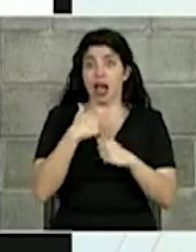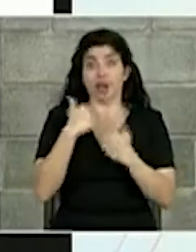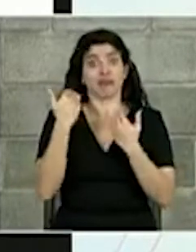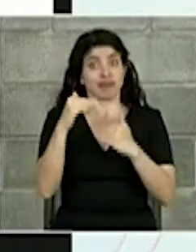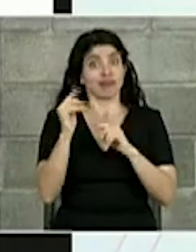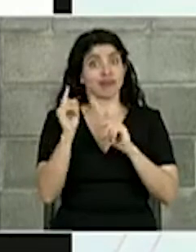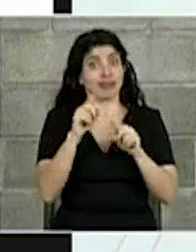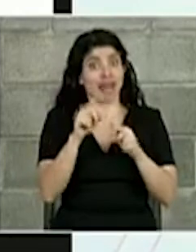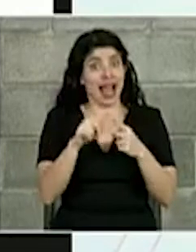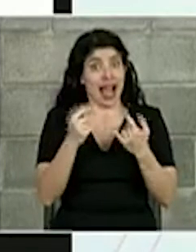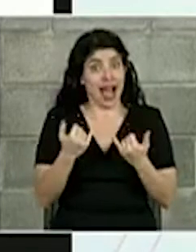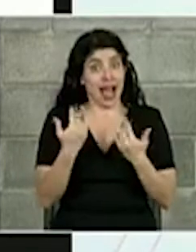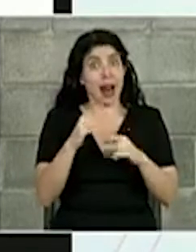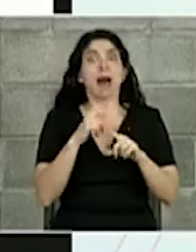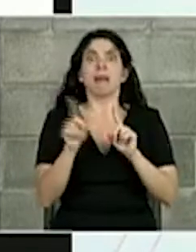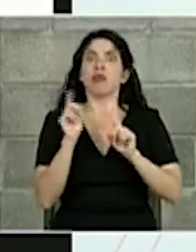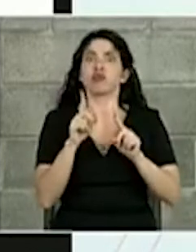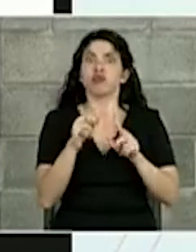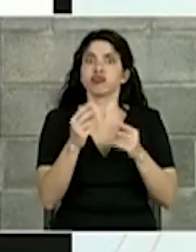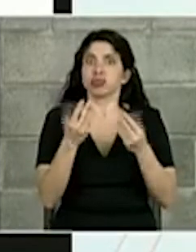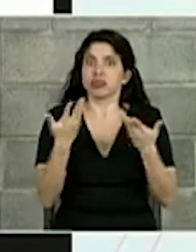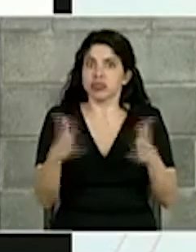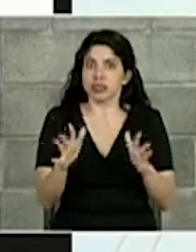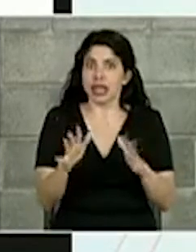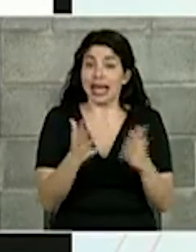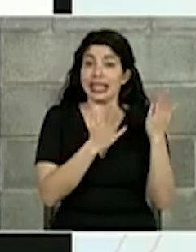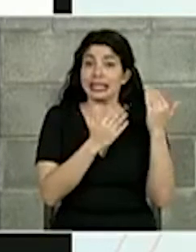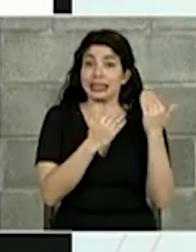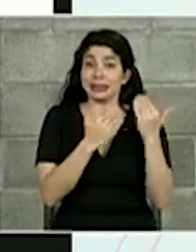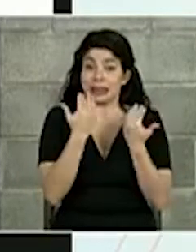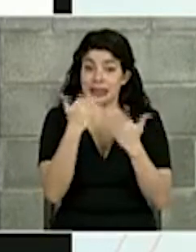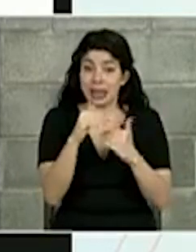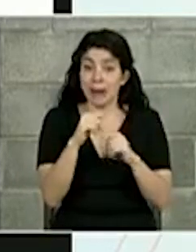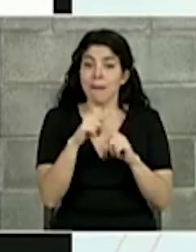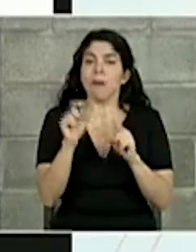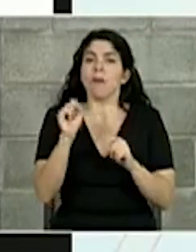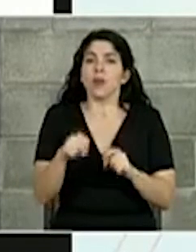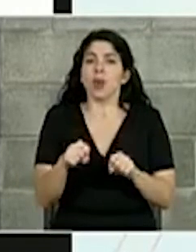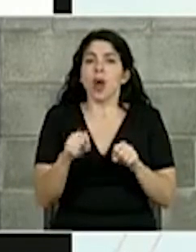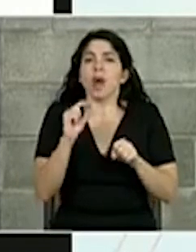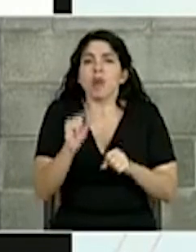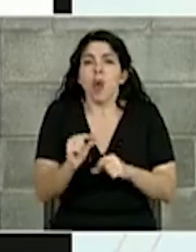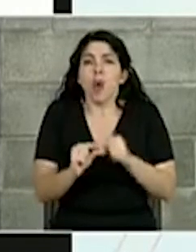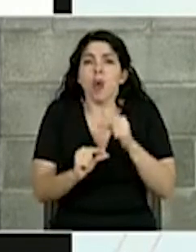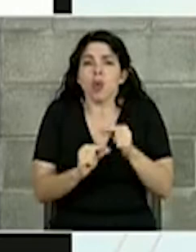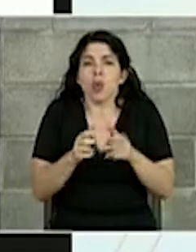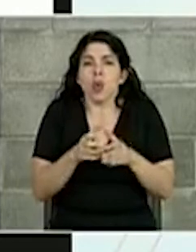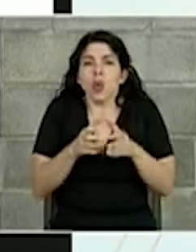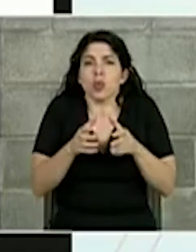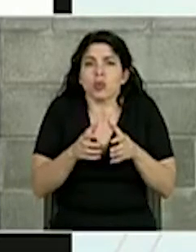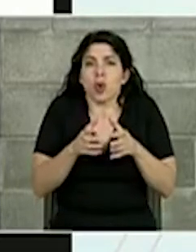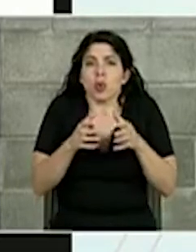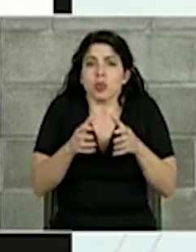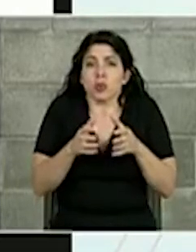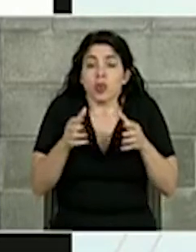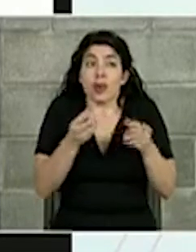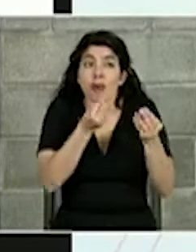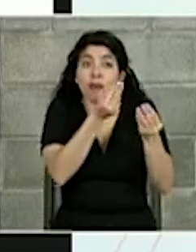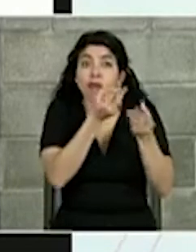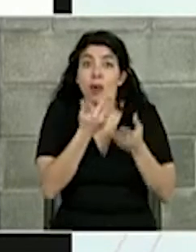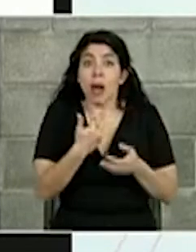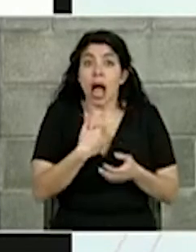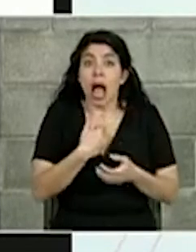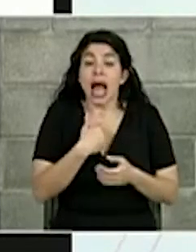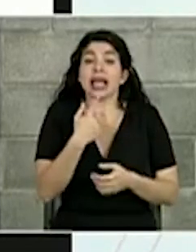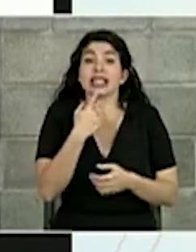de aforo que tenemos al día de hoy. Esperamos que ese aforo pueda poco a poco ir incrementándose, los datos que tenemos